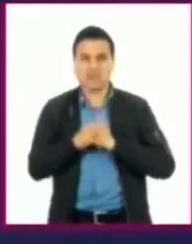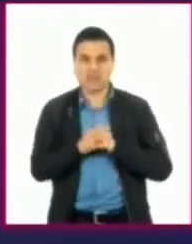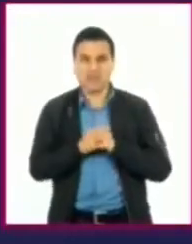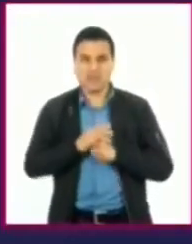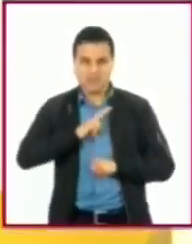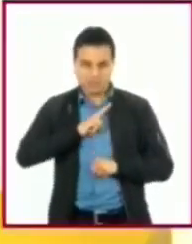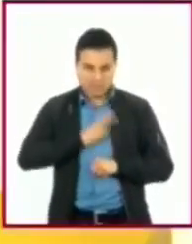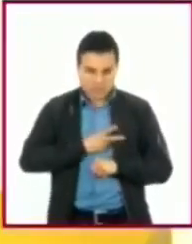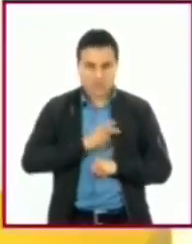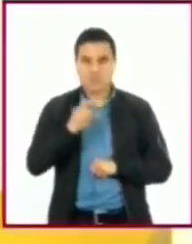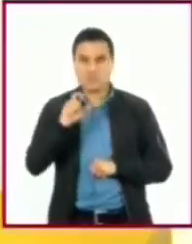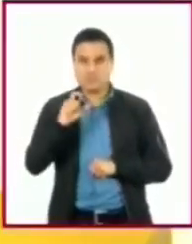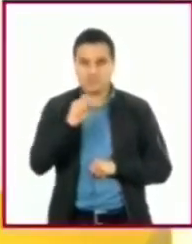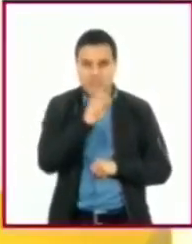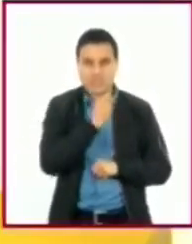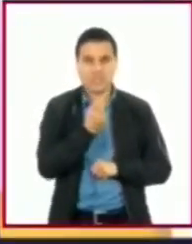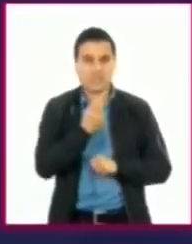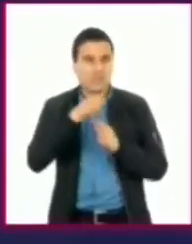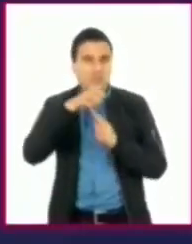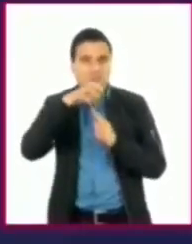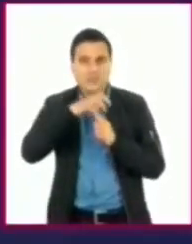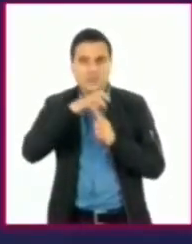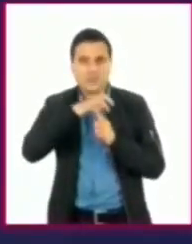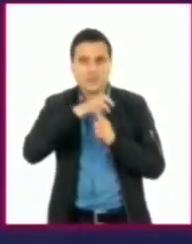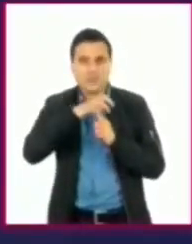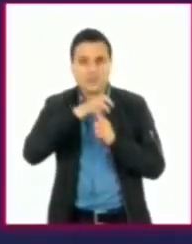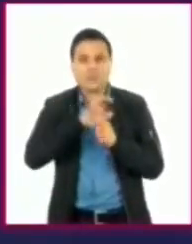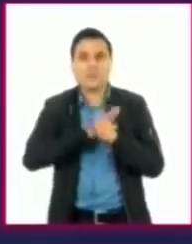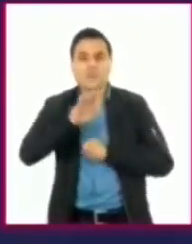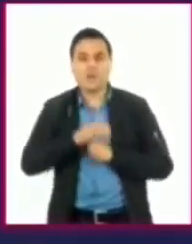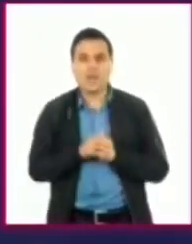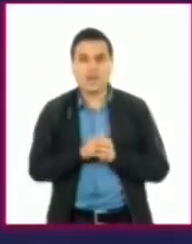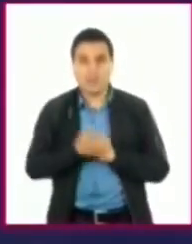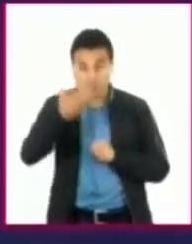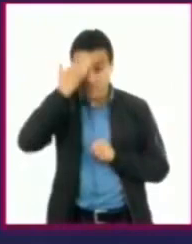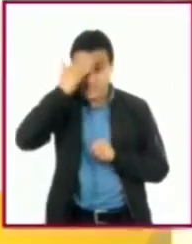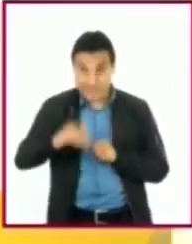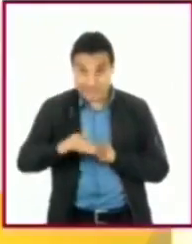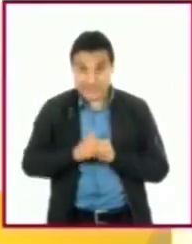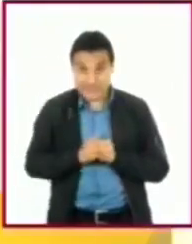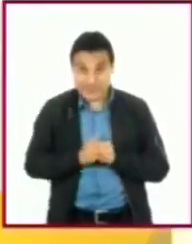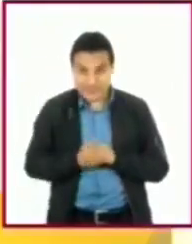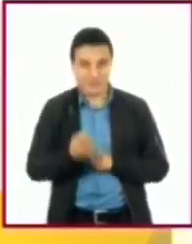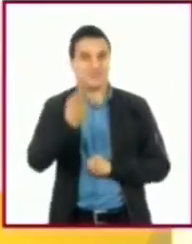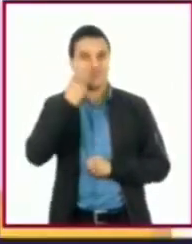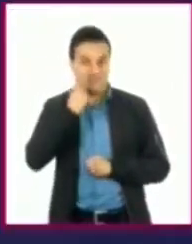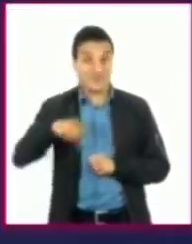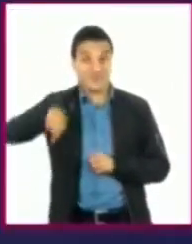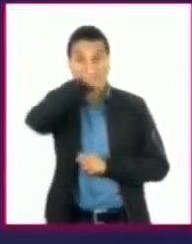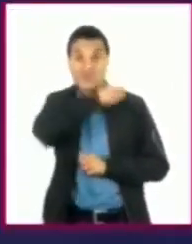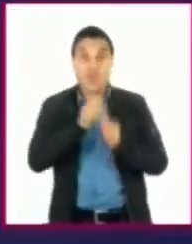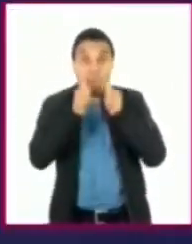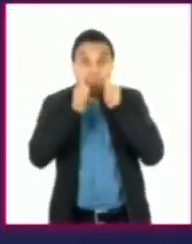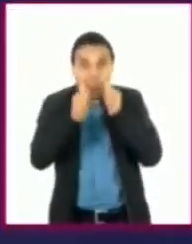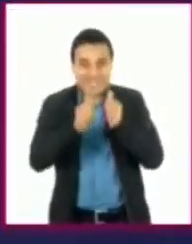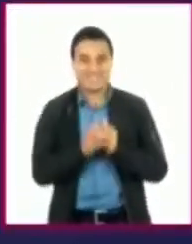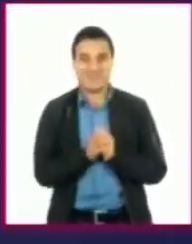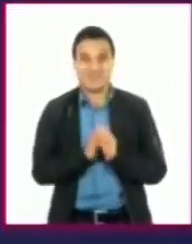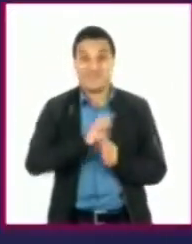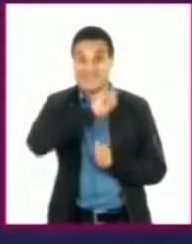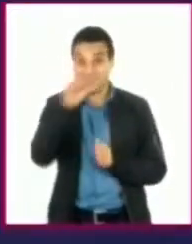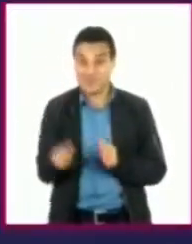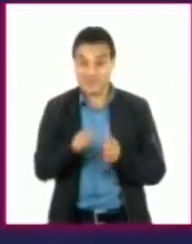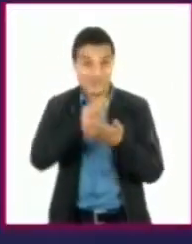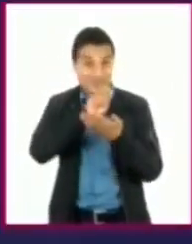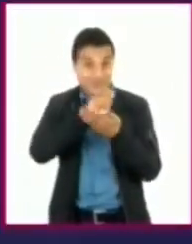bacteria o un hongo? Te invitamos a que prestes atención y tomes notas en tu cuaderno de aquellos aspectos